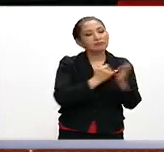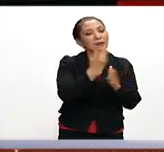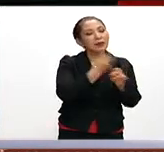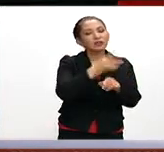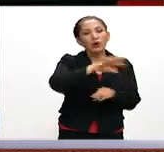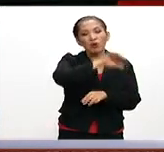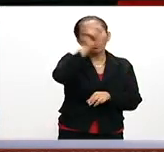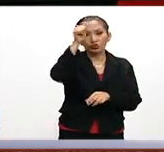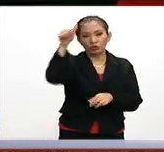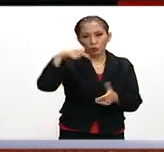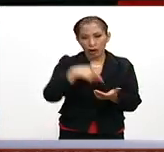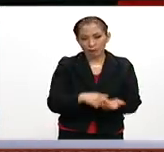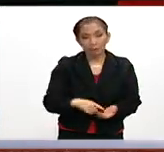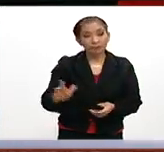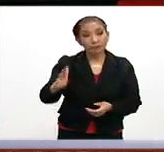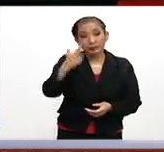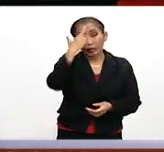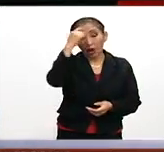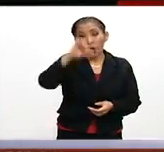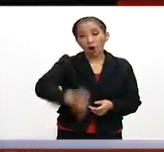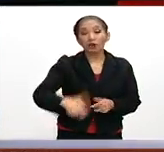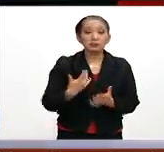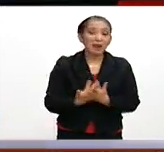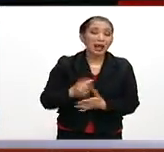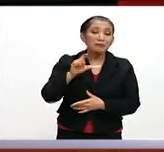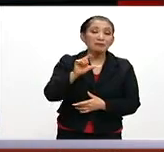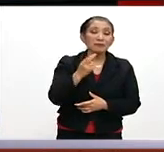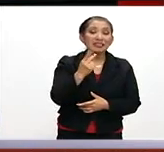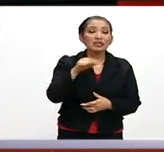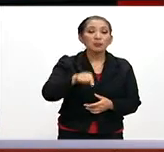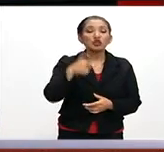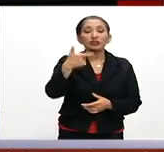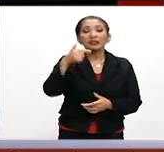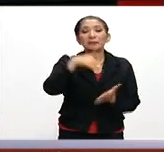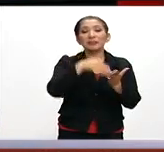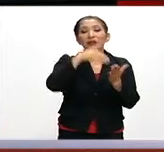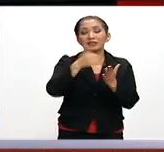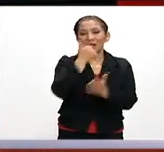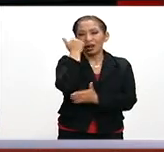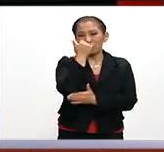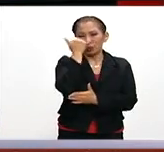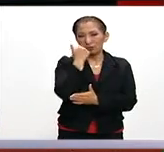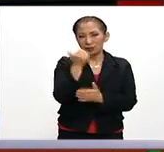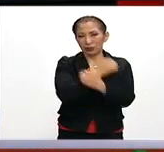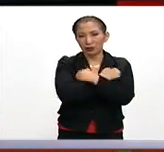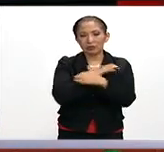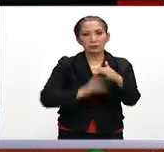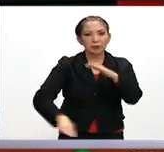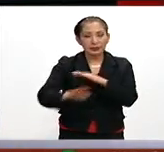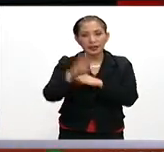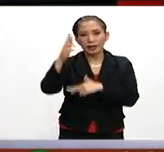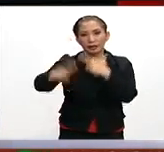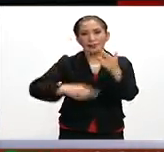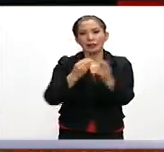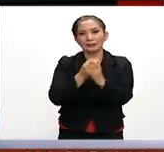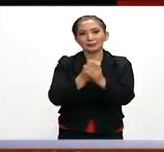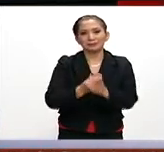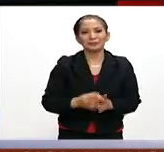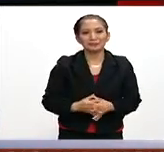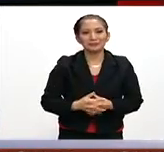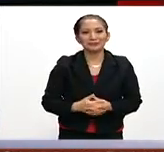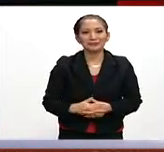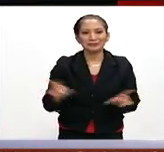cómo están las cosas allá. Hay que recordar que hoy se espera que 25.7 millones de estudiantes de educación básica regresen al aula.